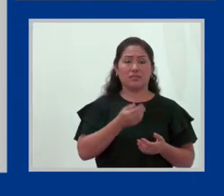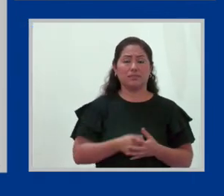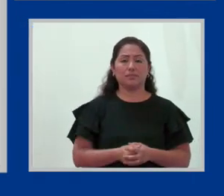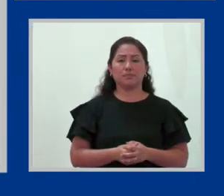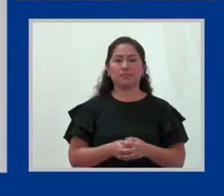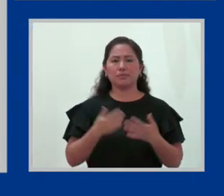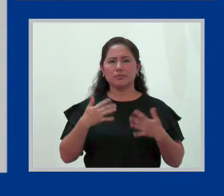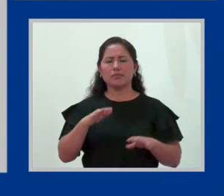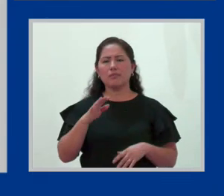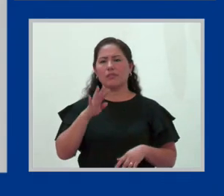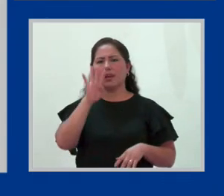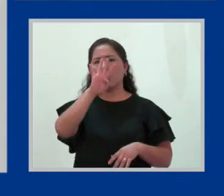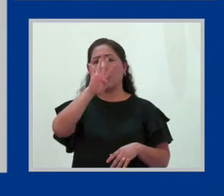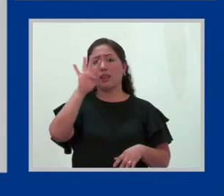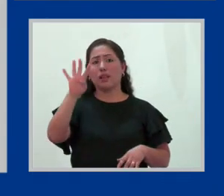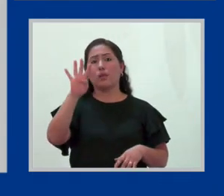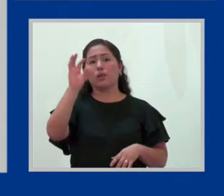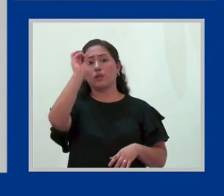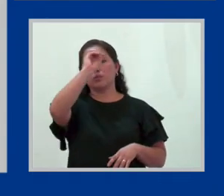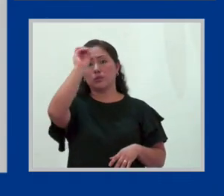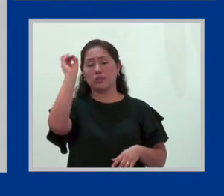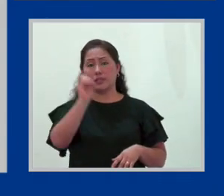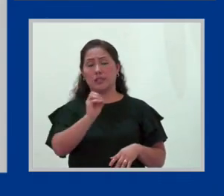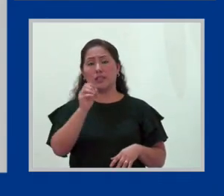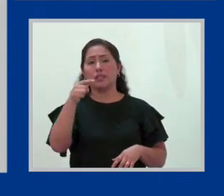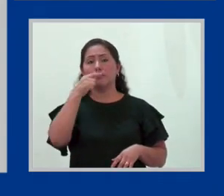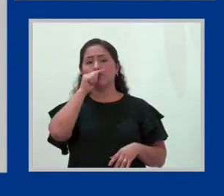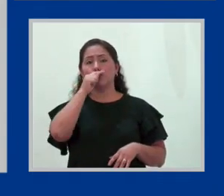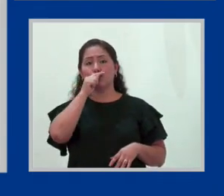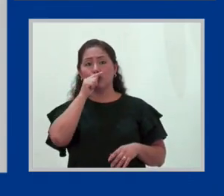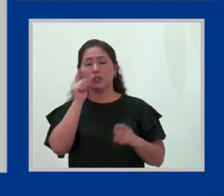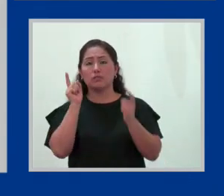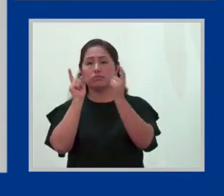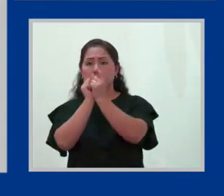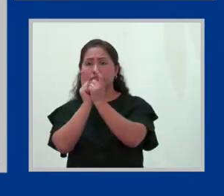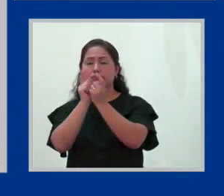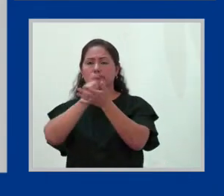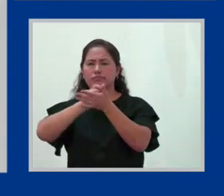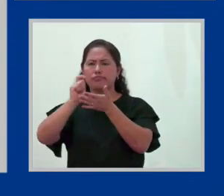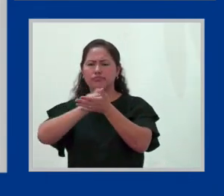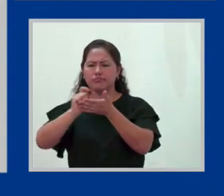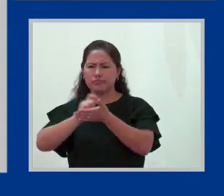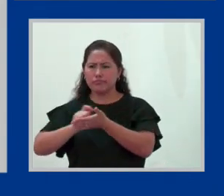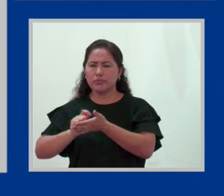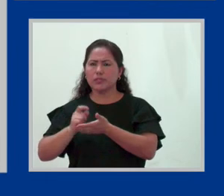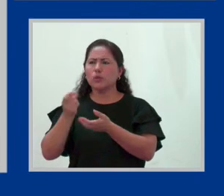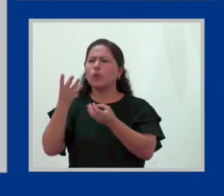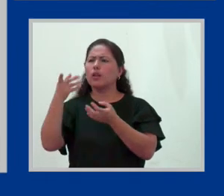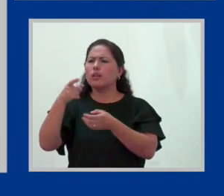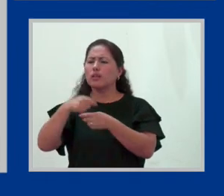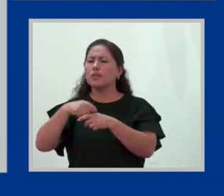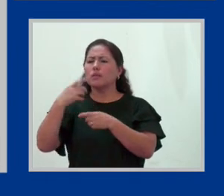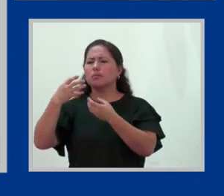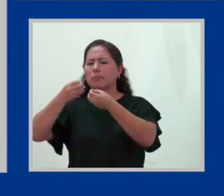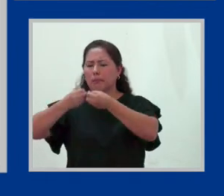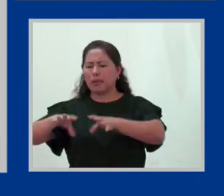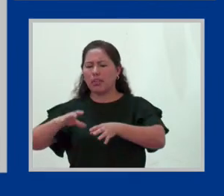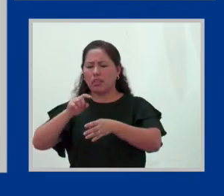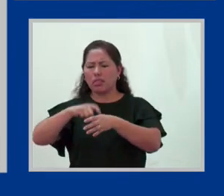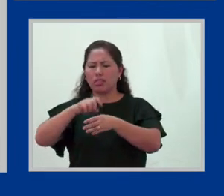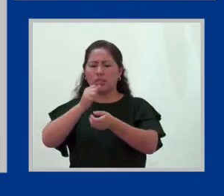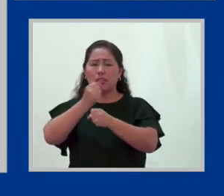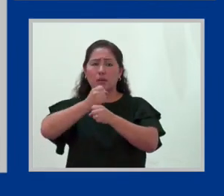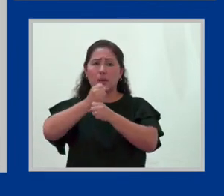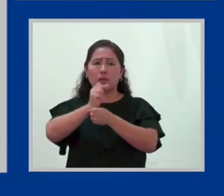44% de las mujeres encuestadas perdió su trabajo durante la pandemia. Y esto